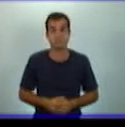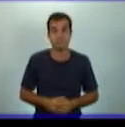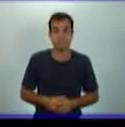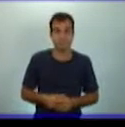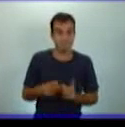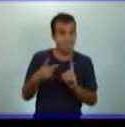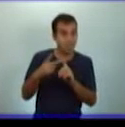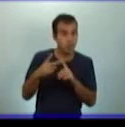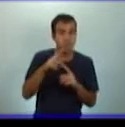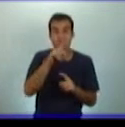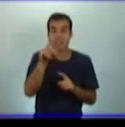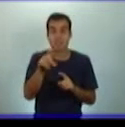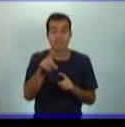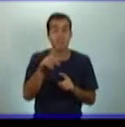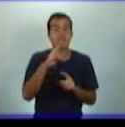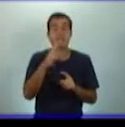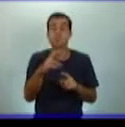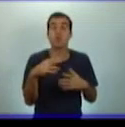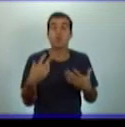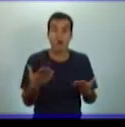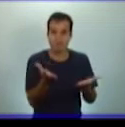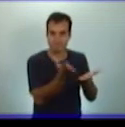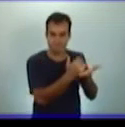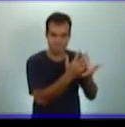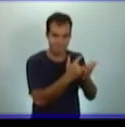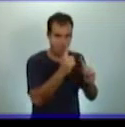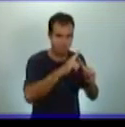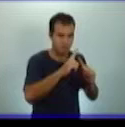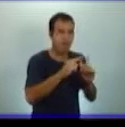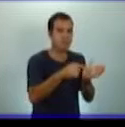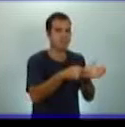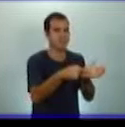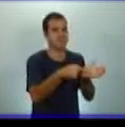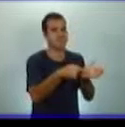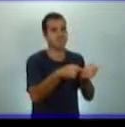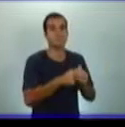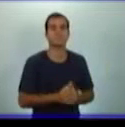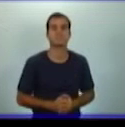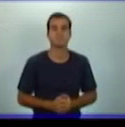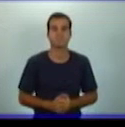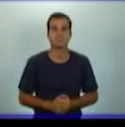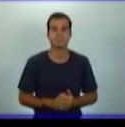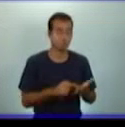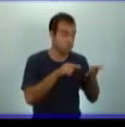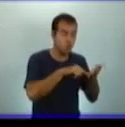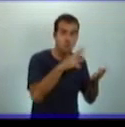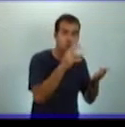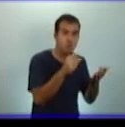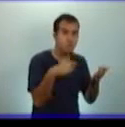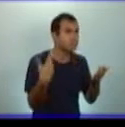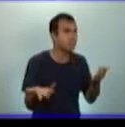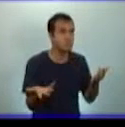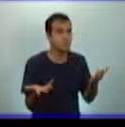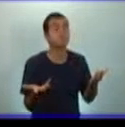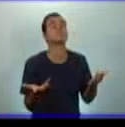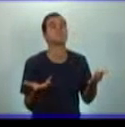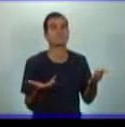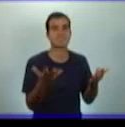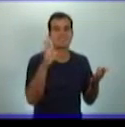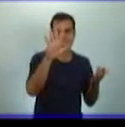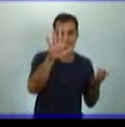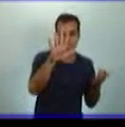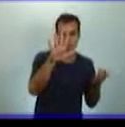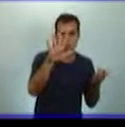por el libro de texto. ¿Qué página? La página 5.